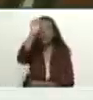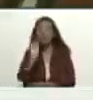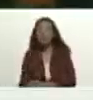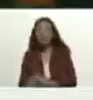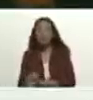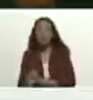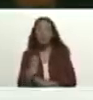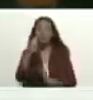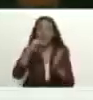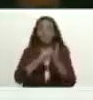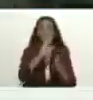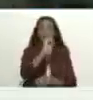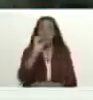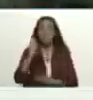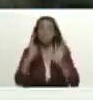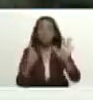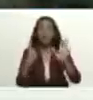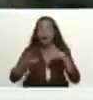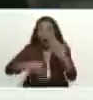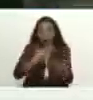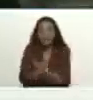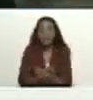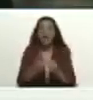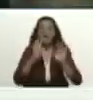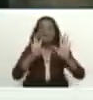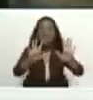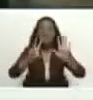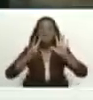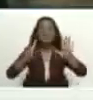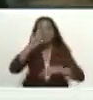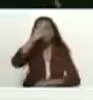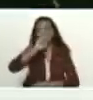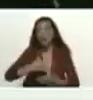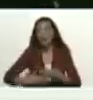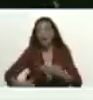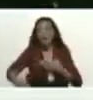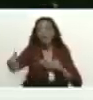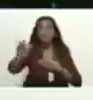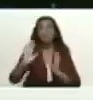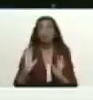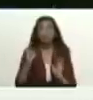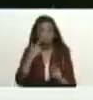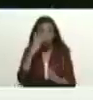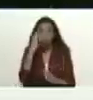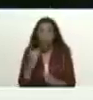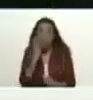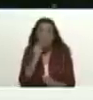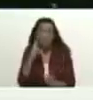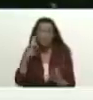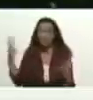2006 hasta nuestros días 17 años lo he visto todo